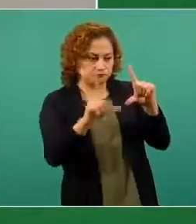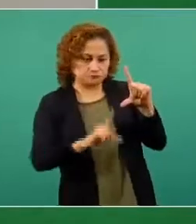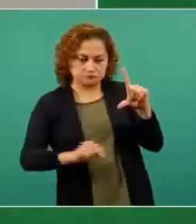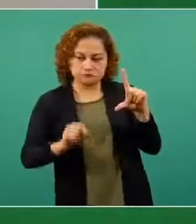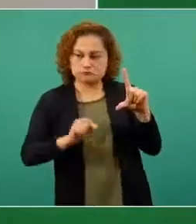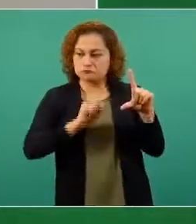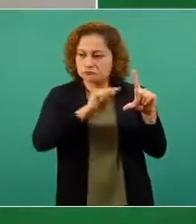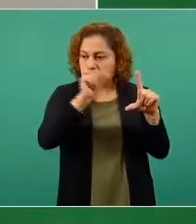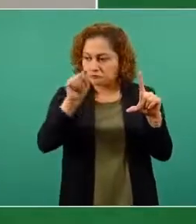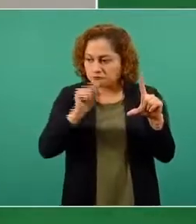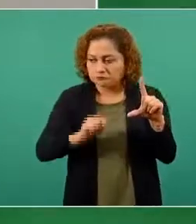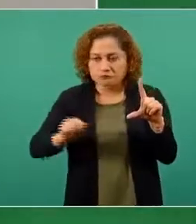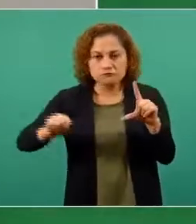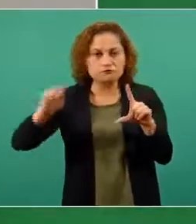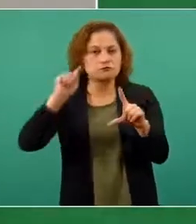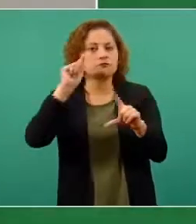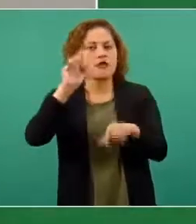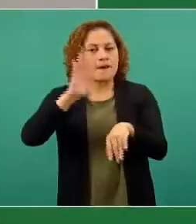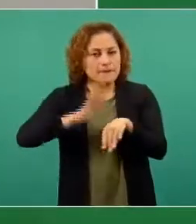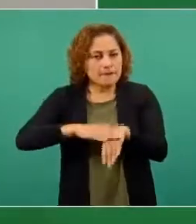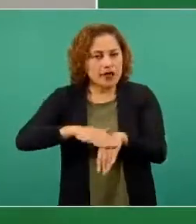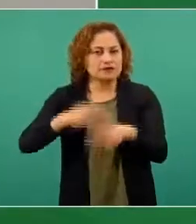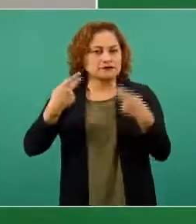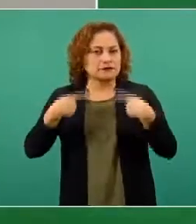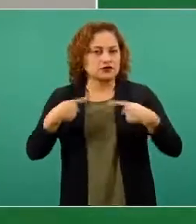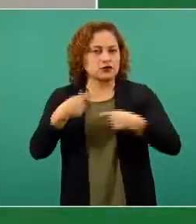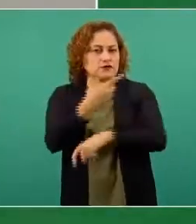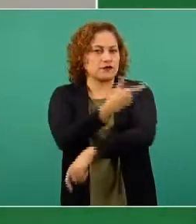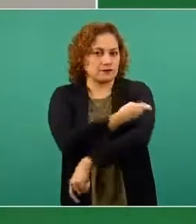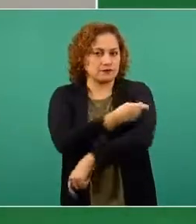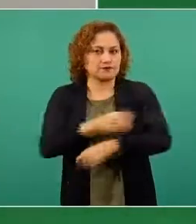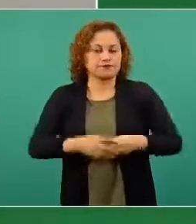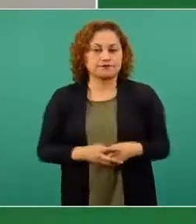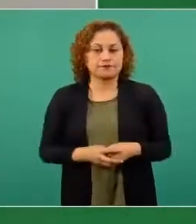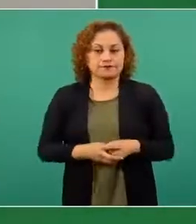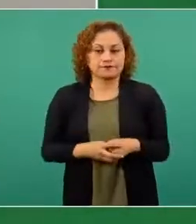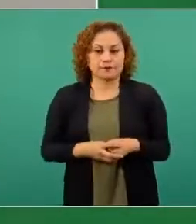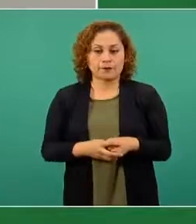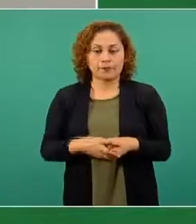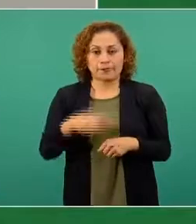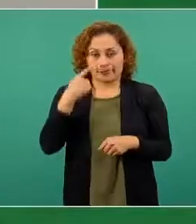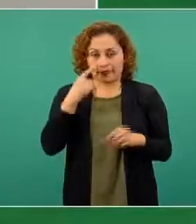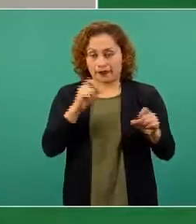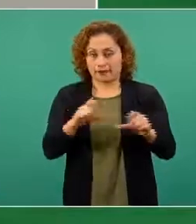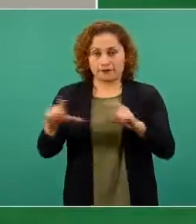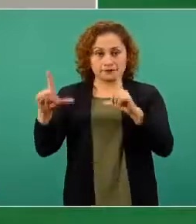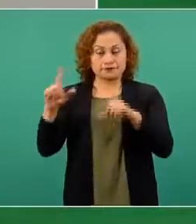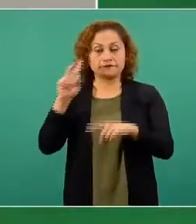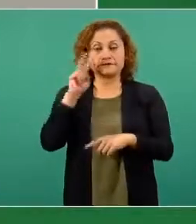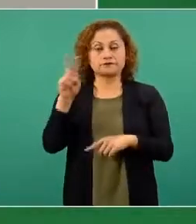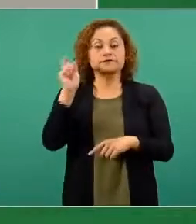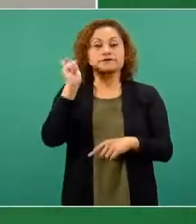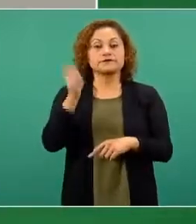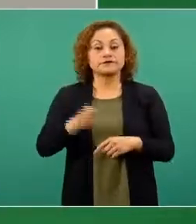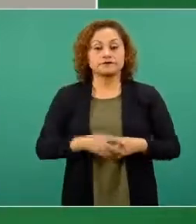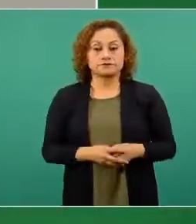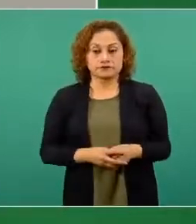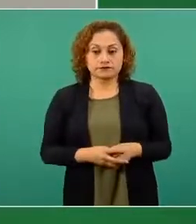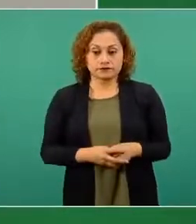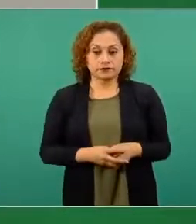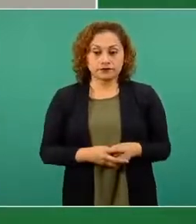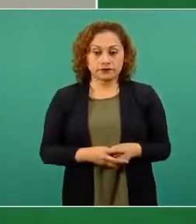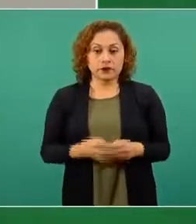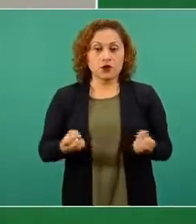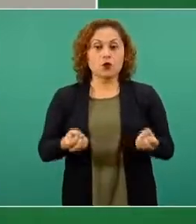incrementándose en el territorio nacional. Si vemos la siguiente diapositiva, ahora sí vamos a ver el número actualizado de